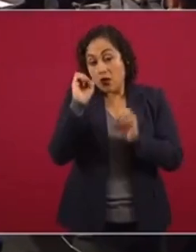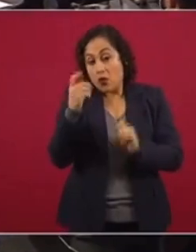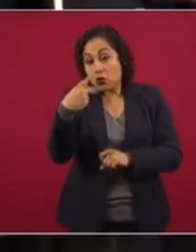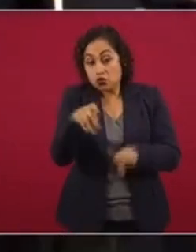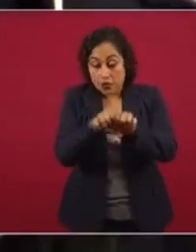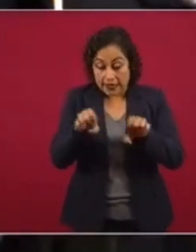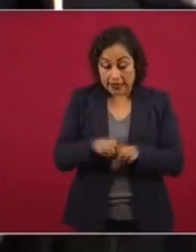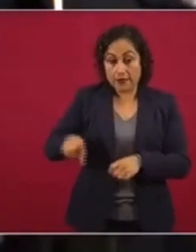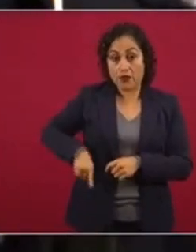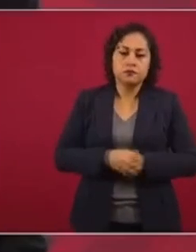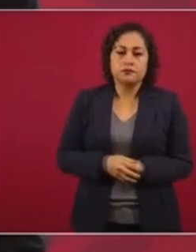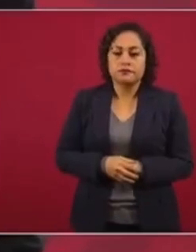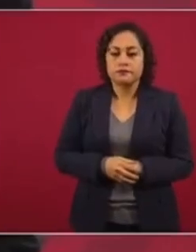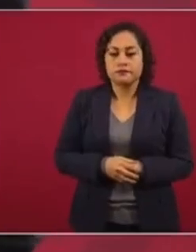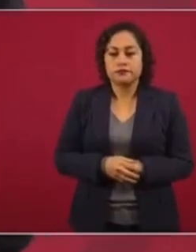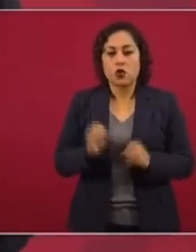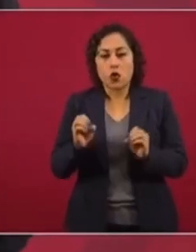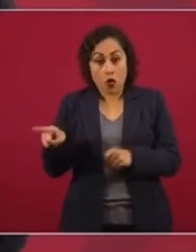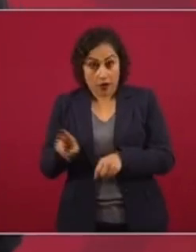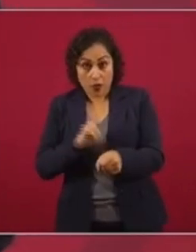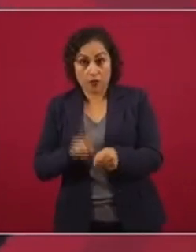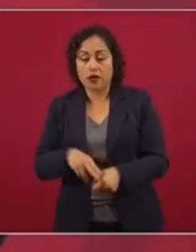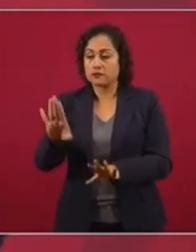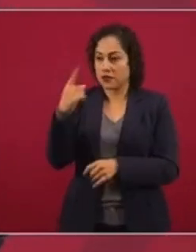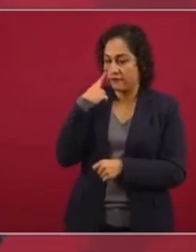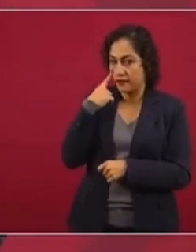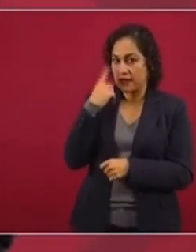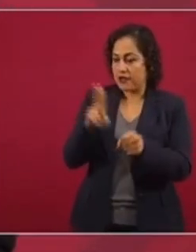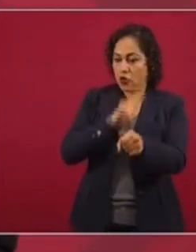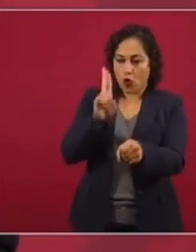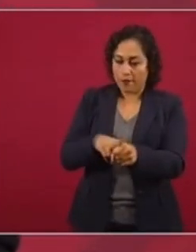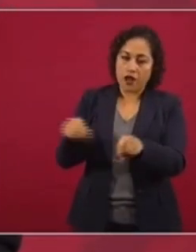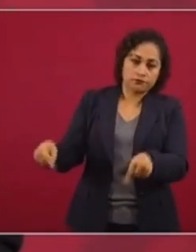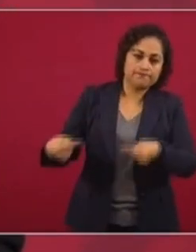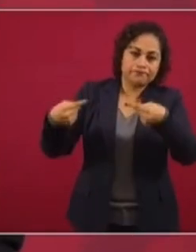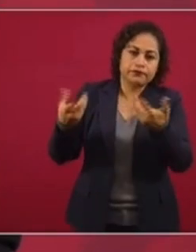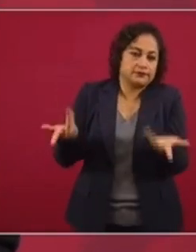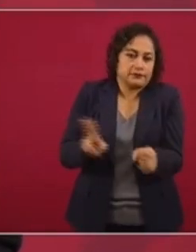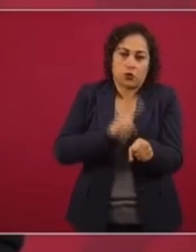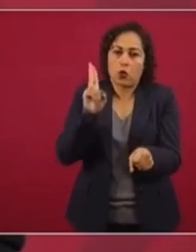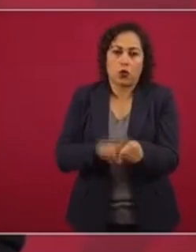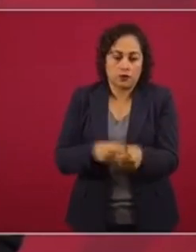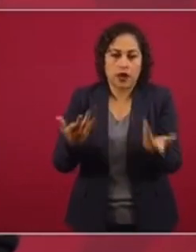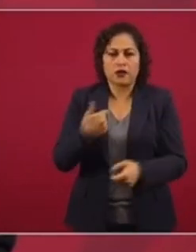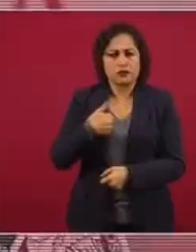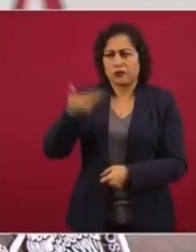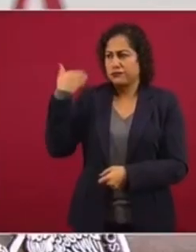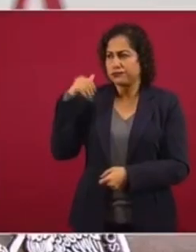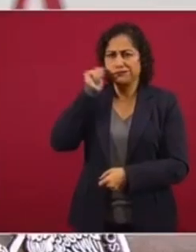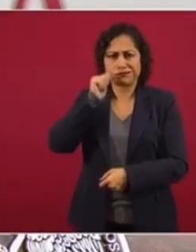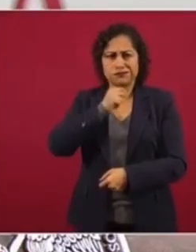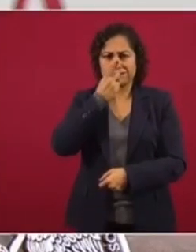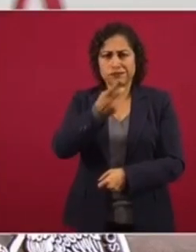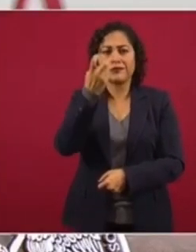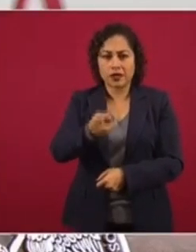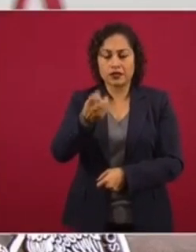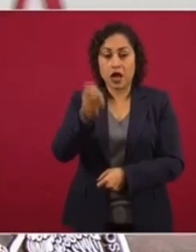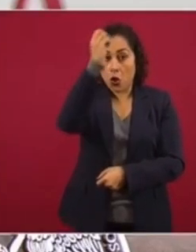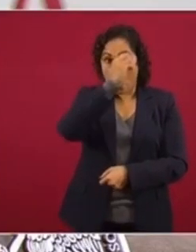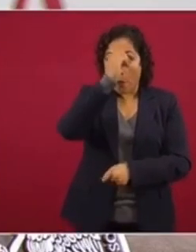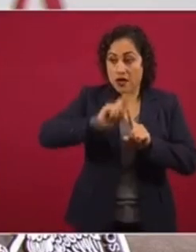sienten atacados por el órgano o no? Es normal que exista disrepancia. Y siempre, lo he dicho, tiene que haber